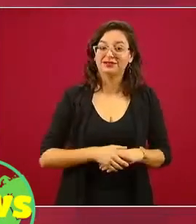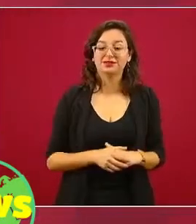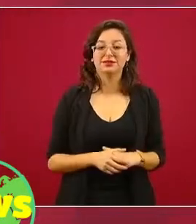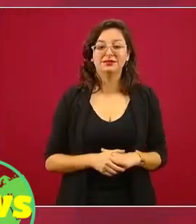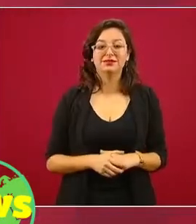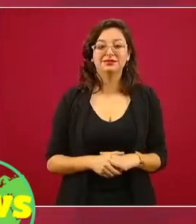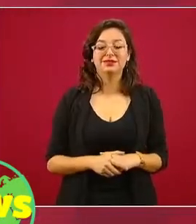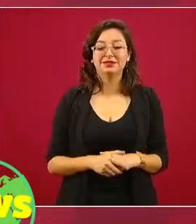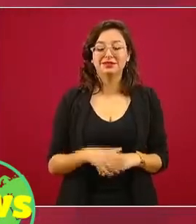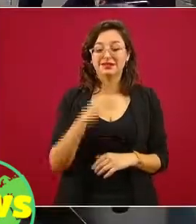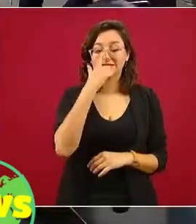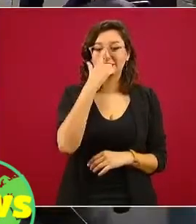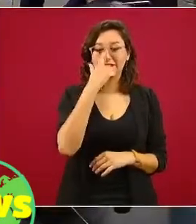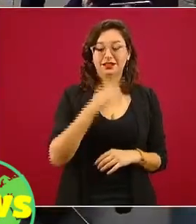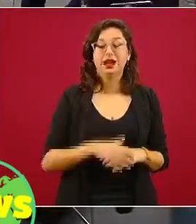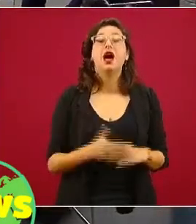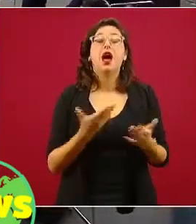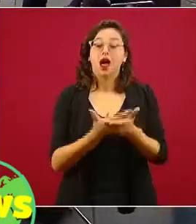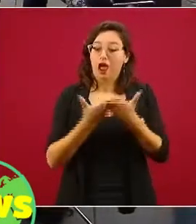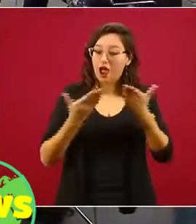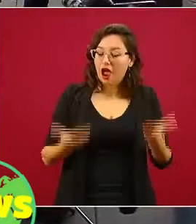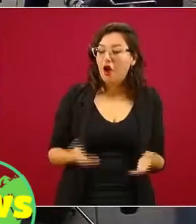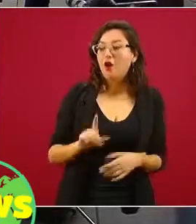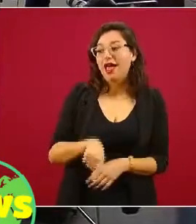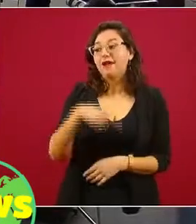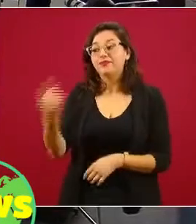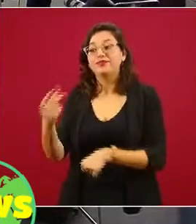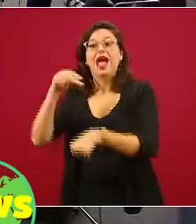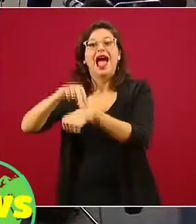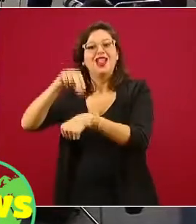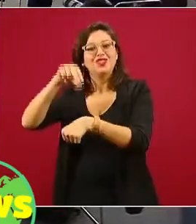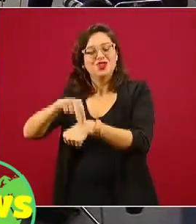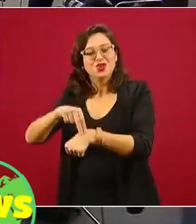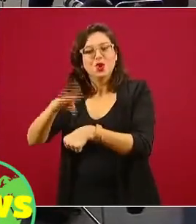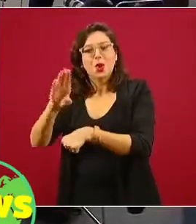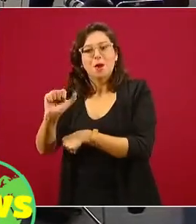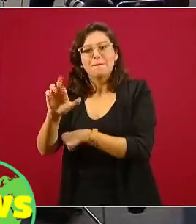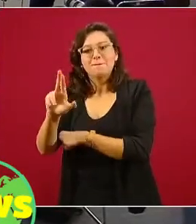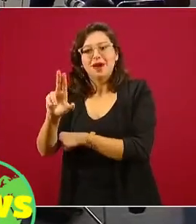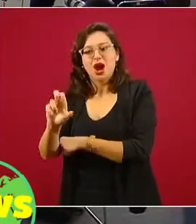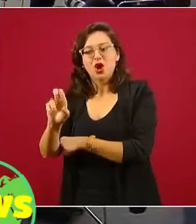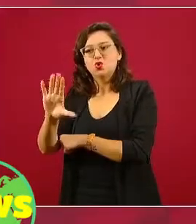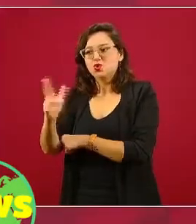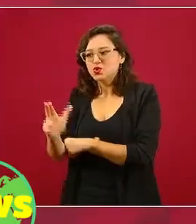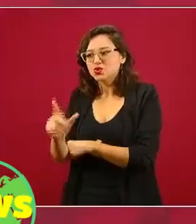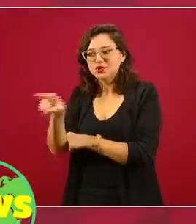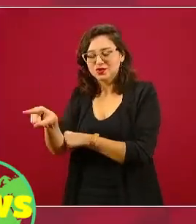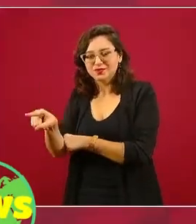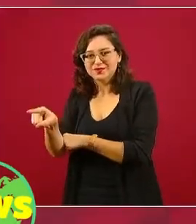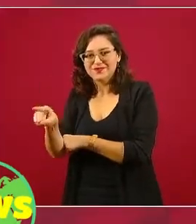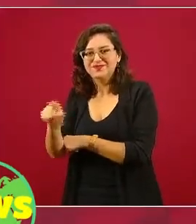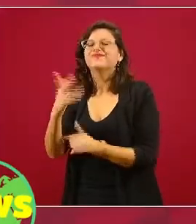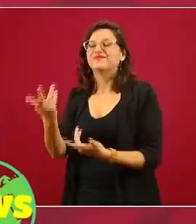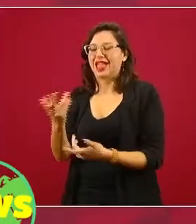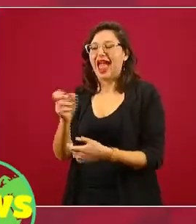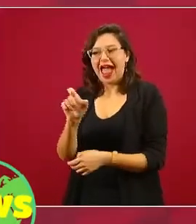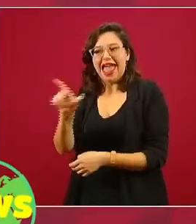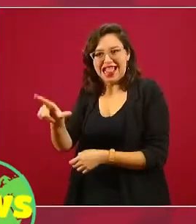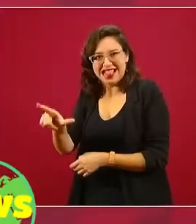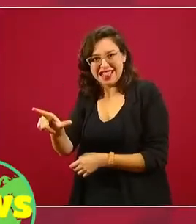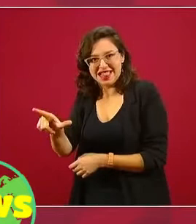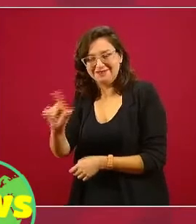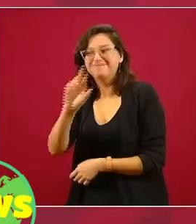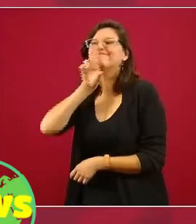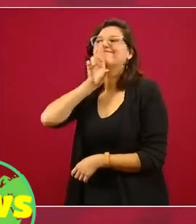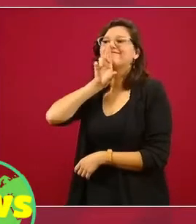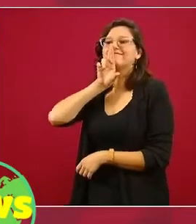Ahora, respecto a lo que usted pregunta, vamos a responderle al doctor Barucho, le mandamos un saludo. El Sistema Nacional de Vigilancia